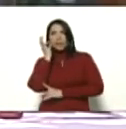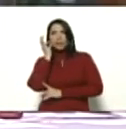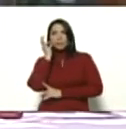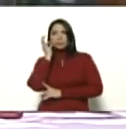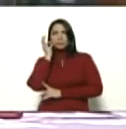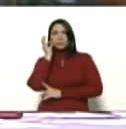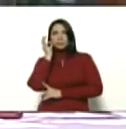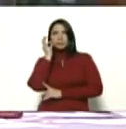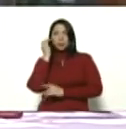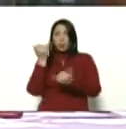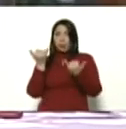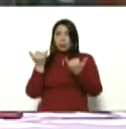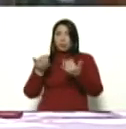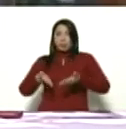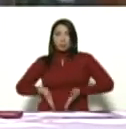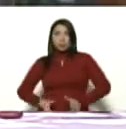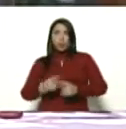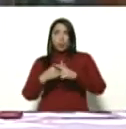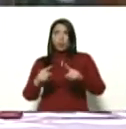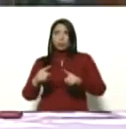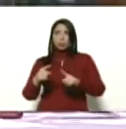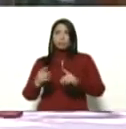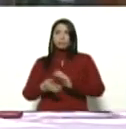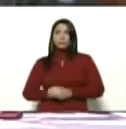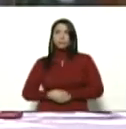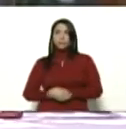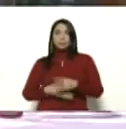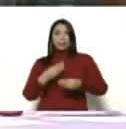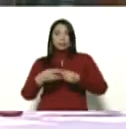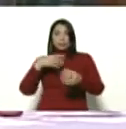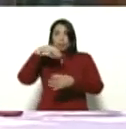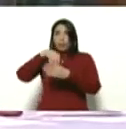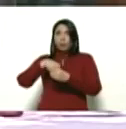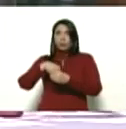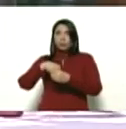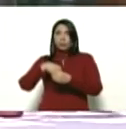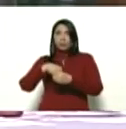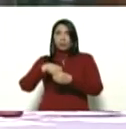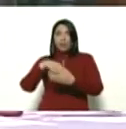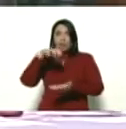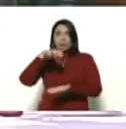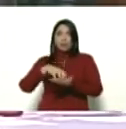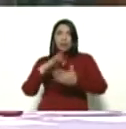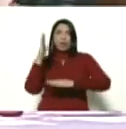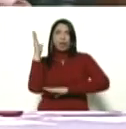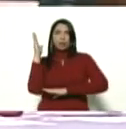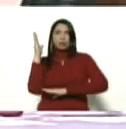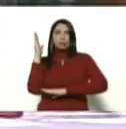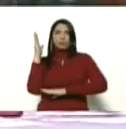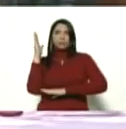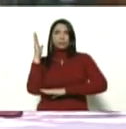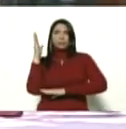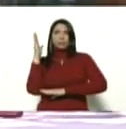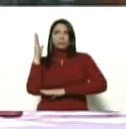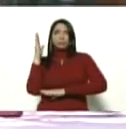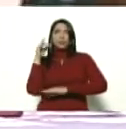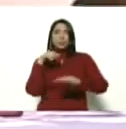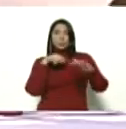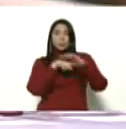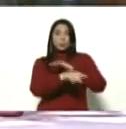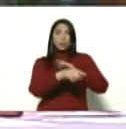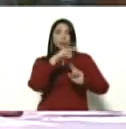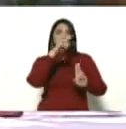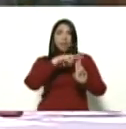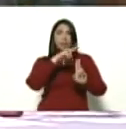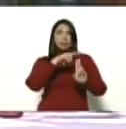Machado Álvarez está ahorita haciendo cuarentena en un pase en el estado Lara y venía de un pase en el estado Táchira